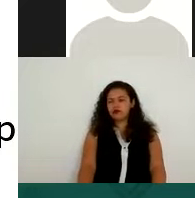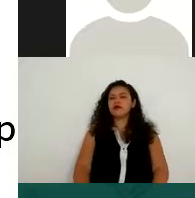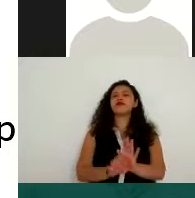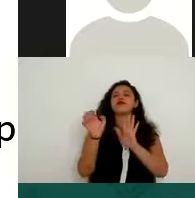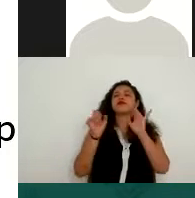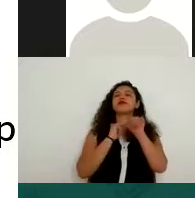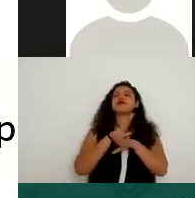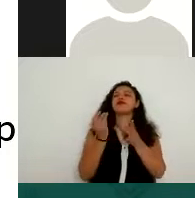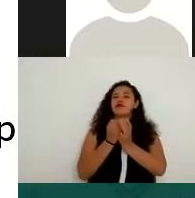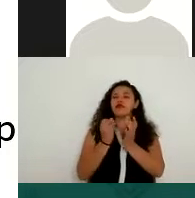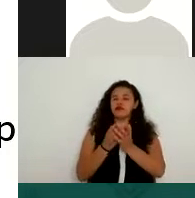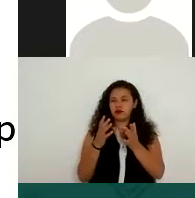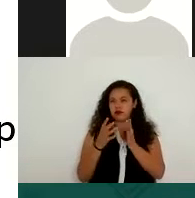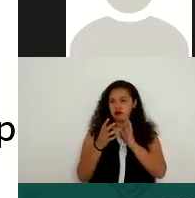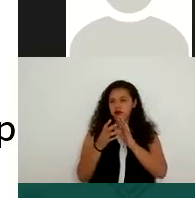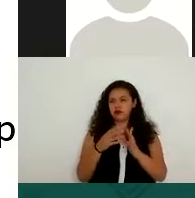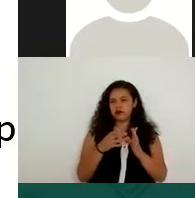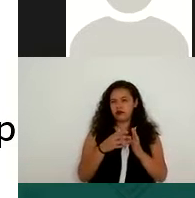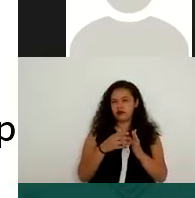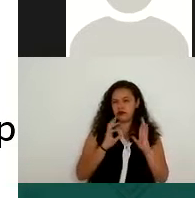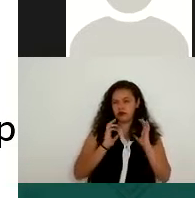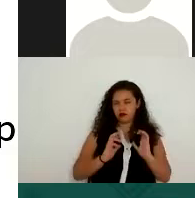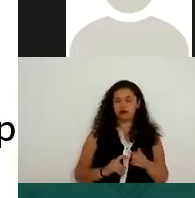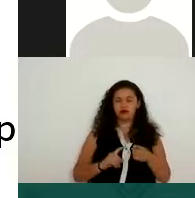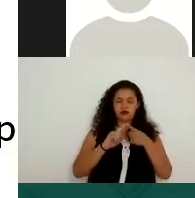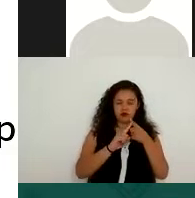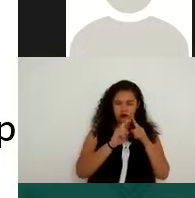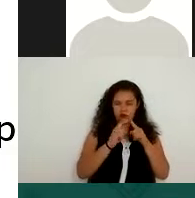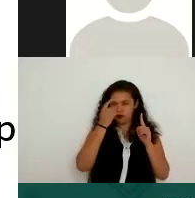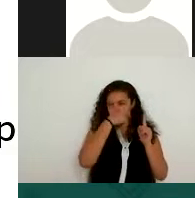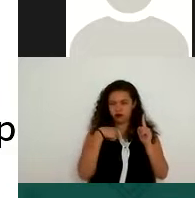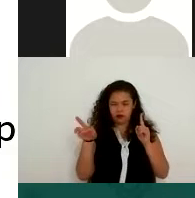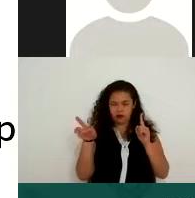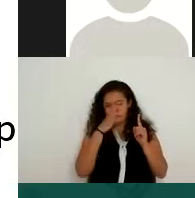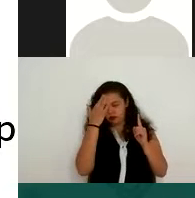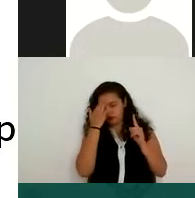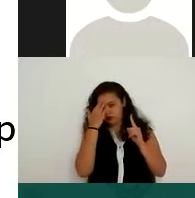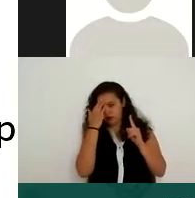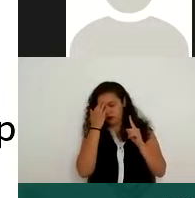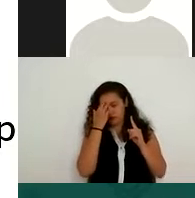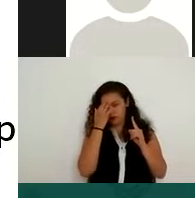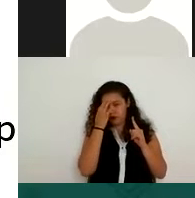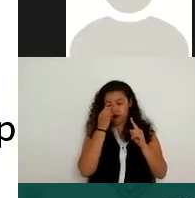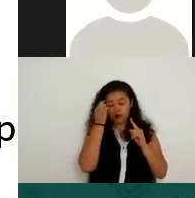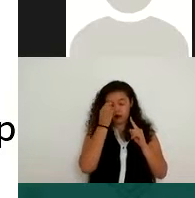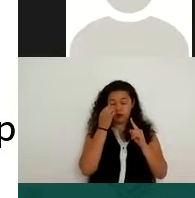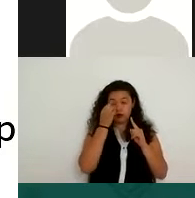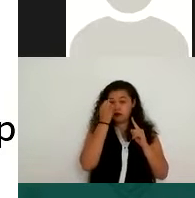lo que es huella lactilar, reconocimiento facial, reconocimiento del iris, geometría de la mano,